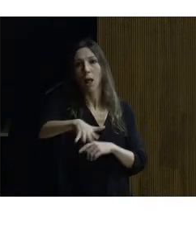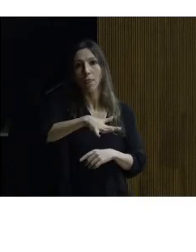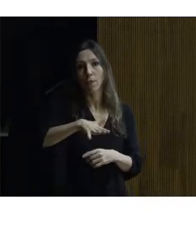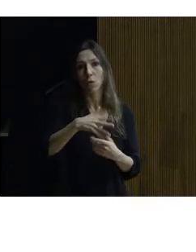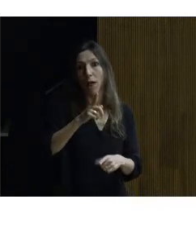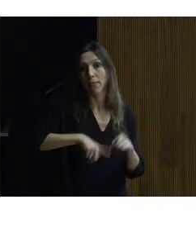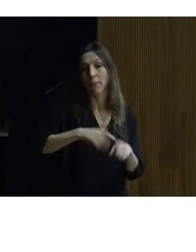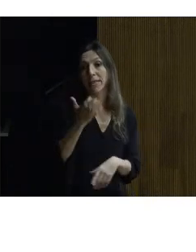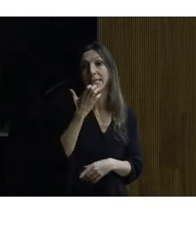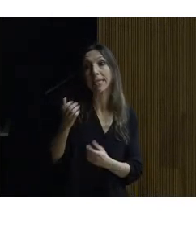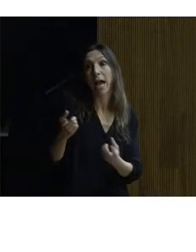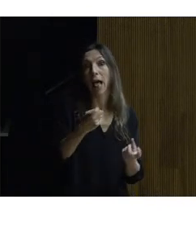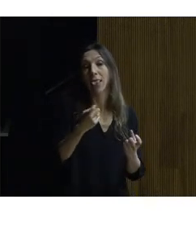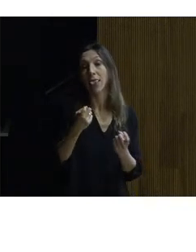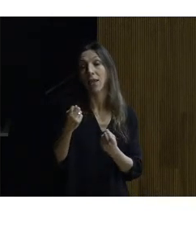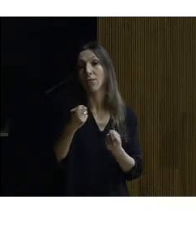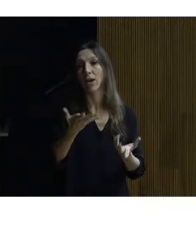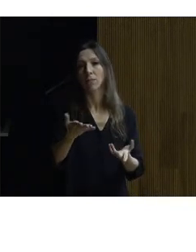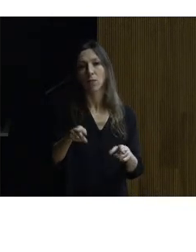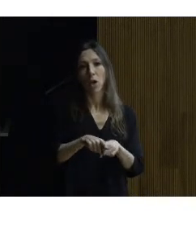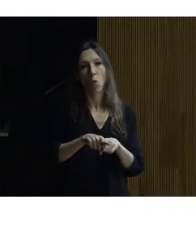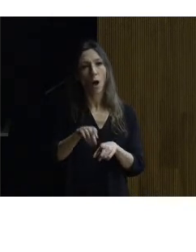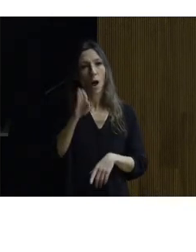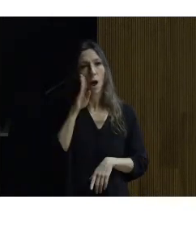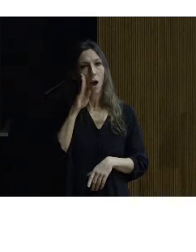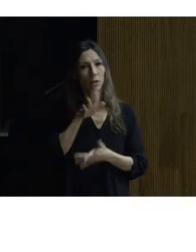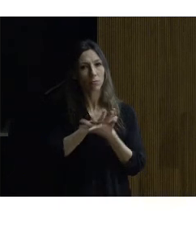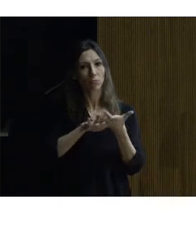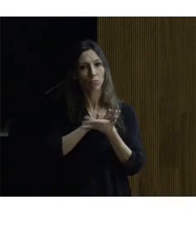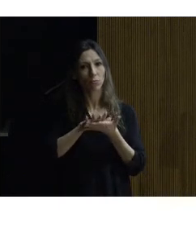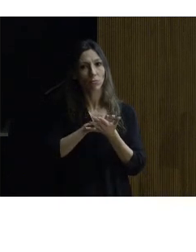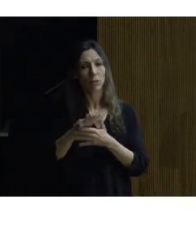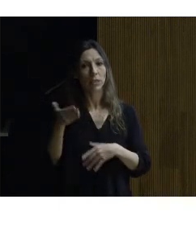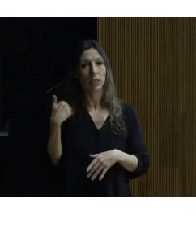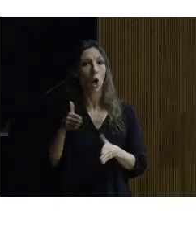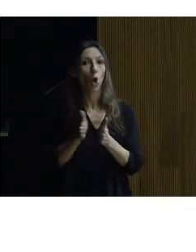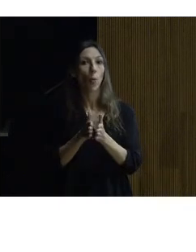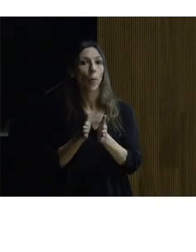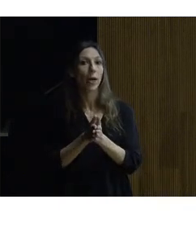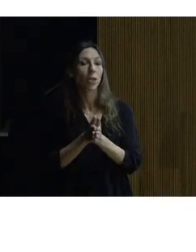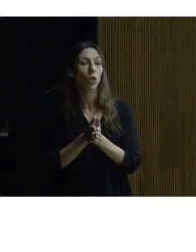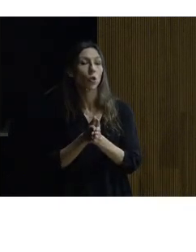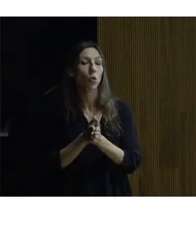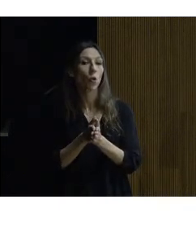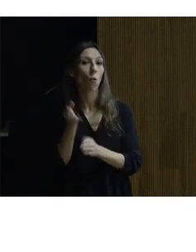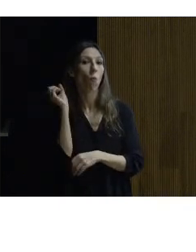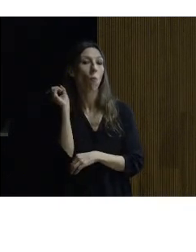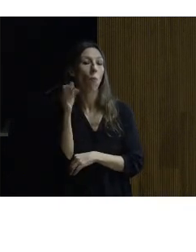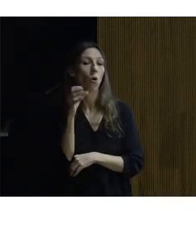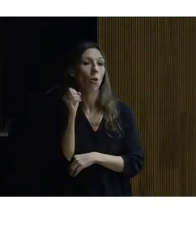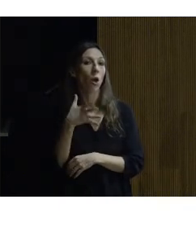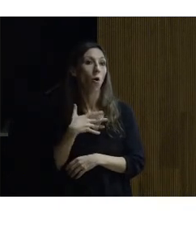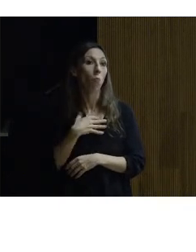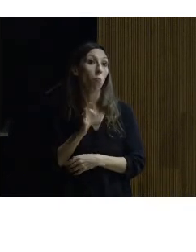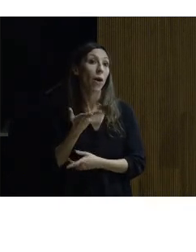momento dado es necesario como hemos venido comentando con los anteriores compañeros de la ponencia pues podamos